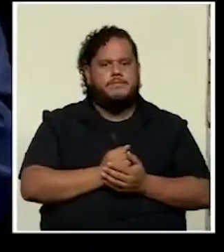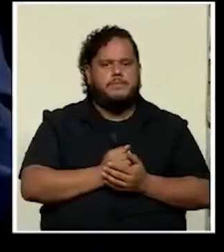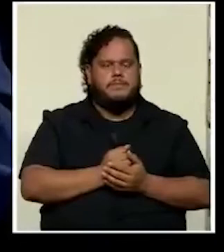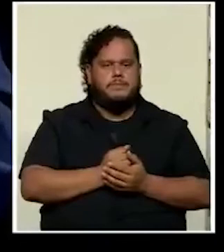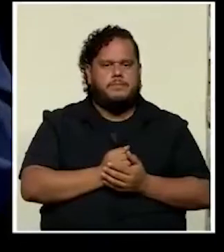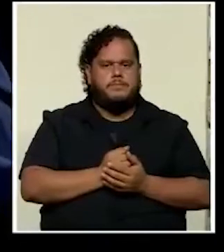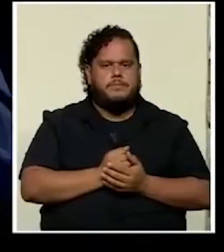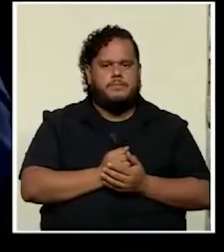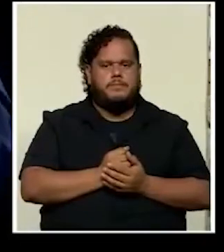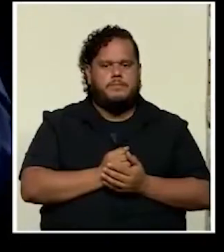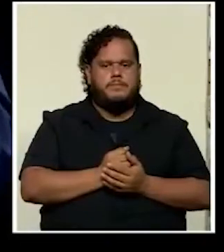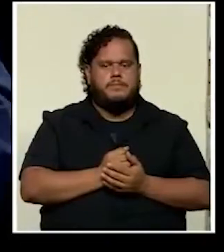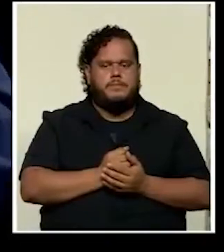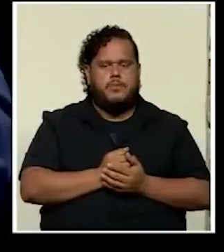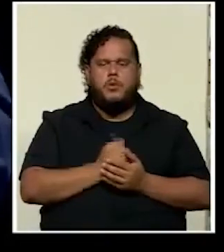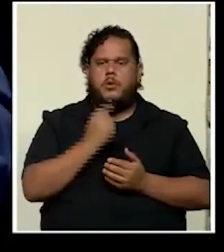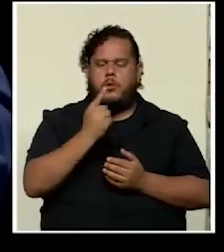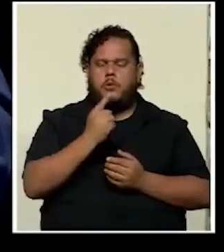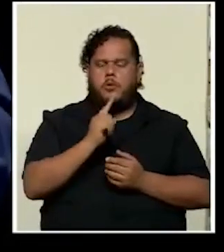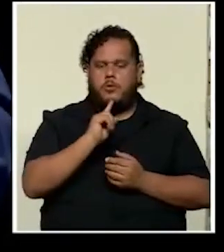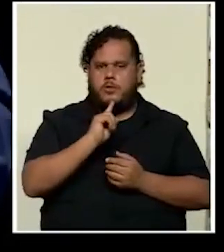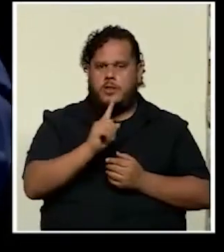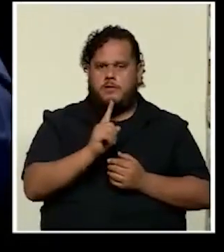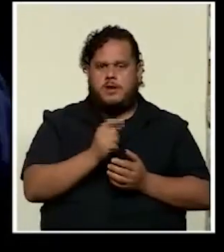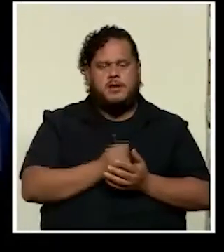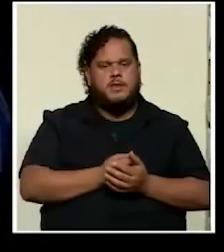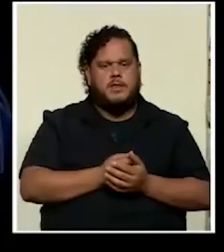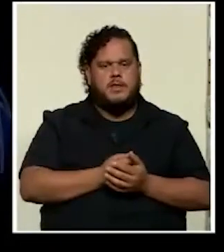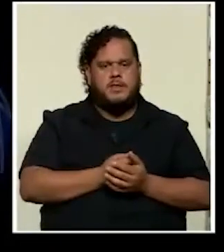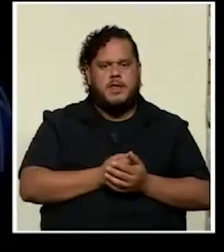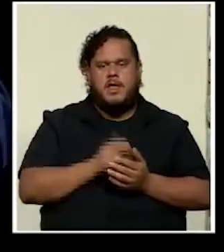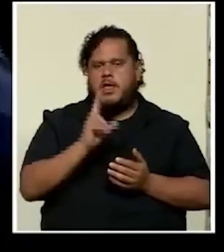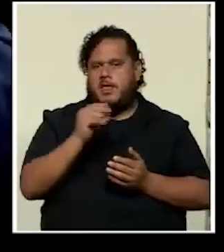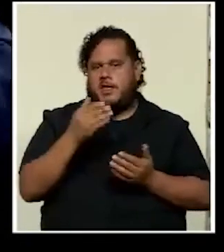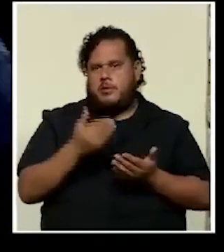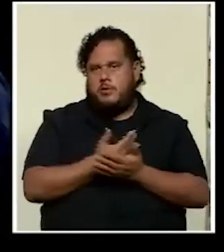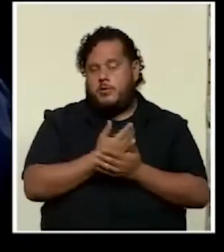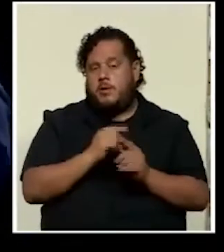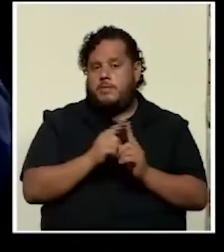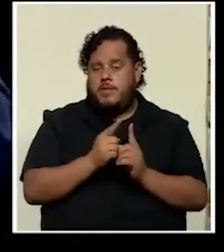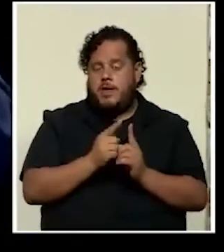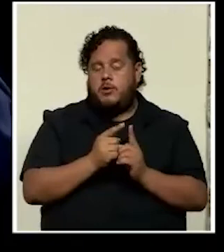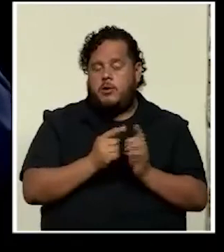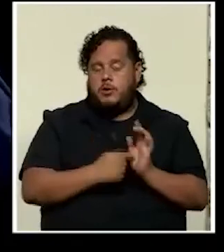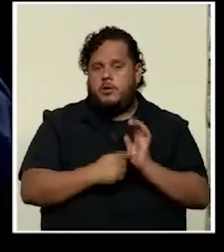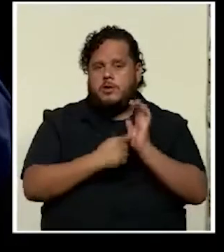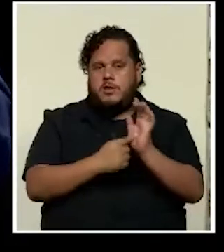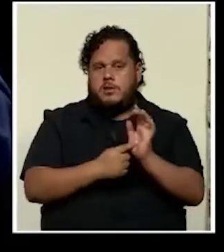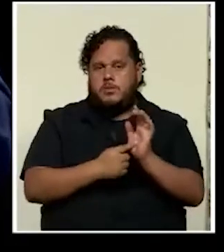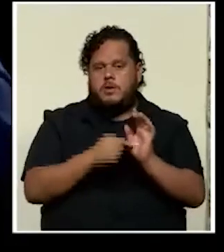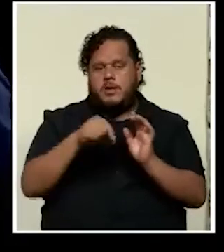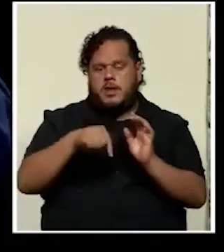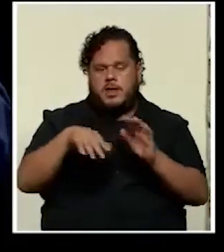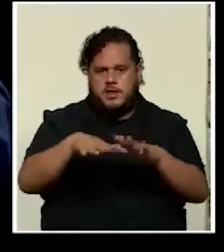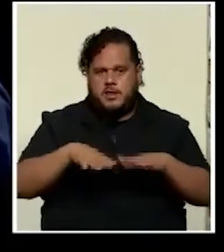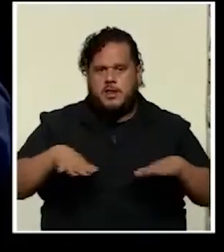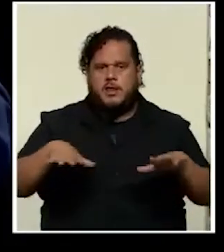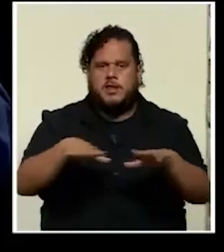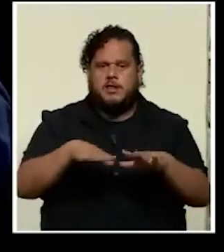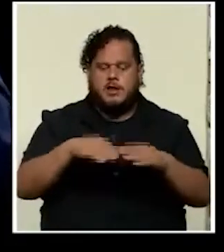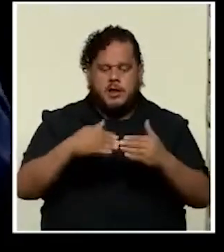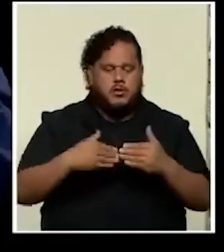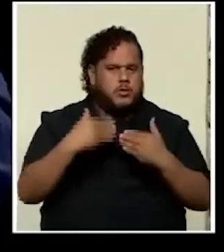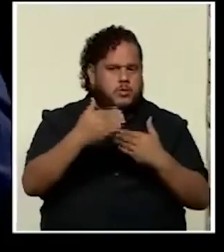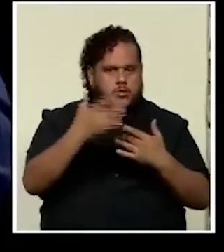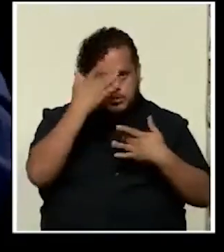una realidad que no es nueva pero que se muestra en este escenario post pandemia